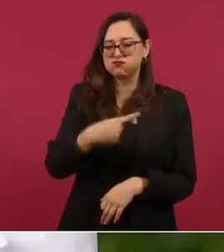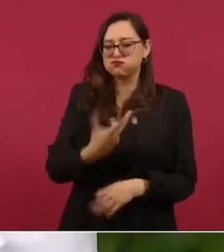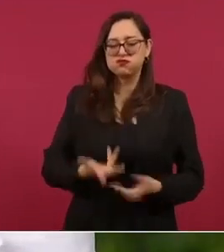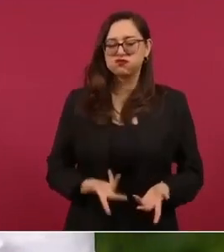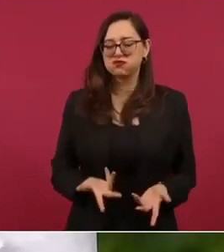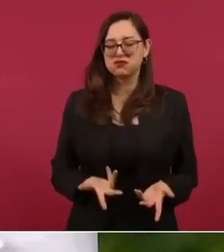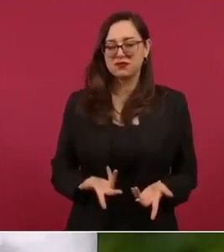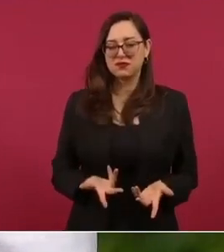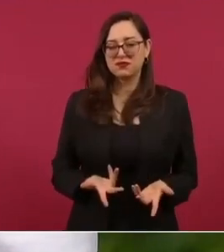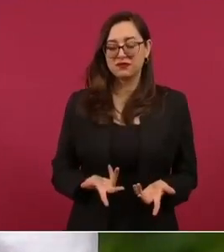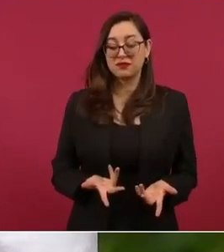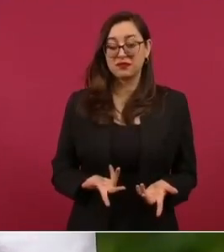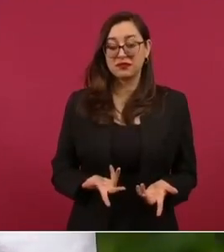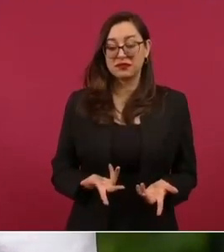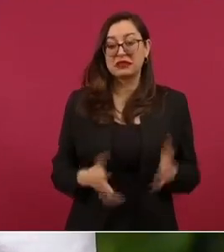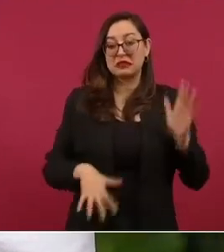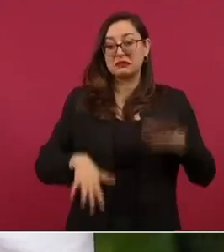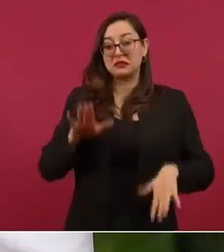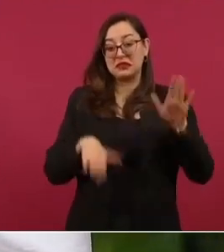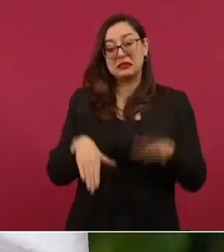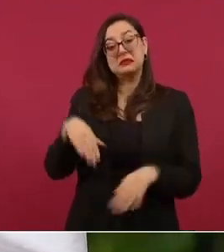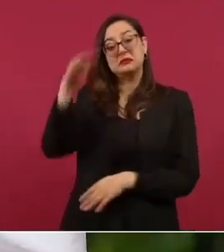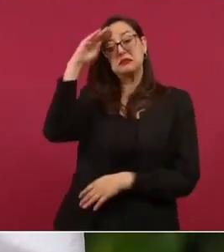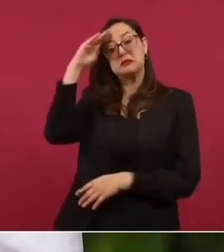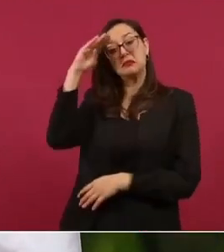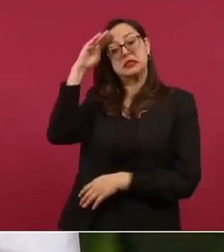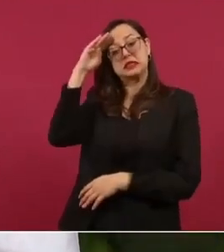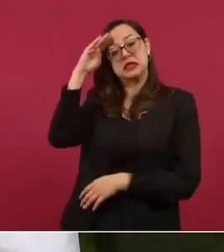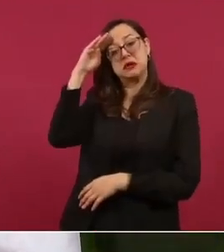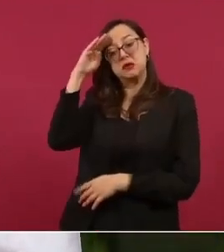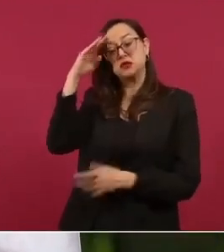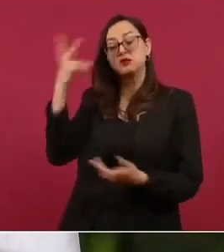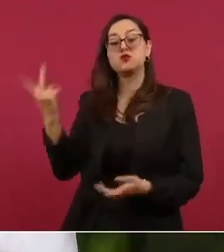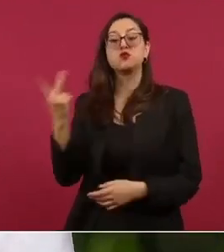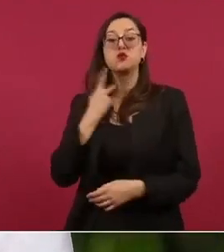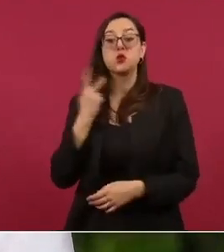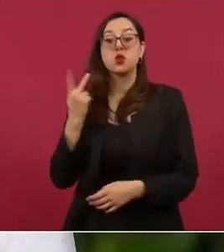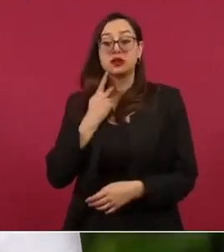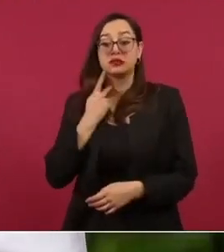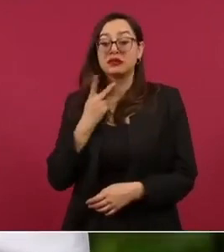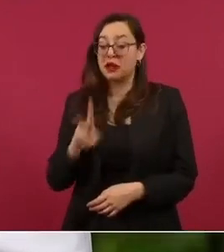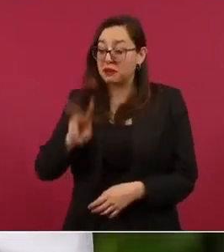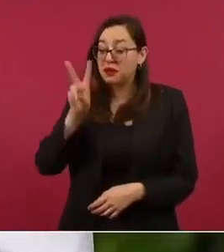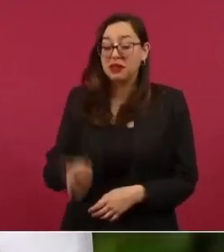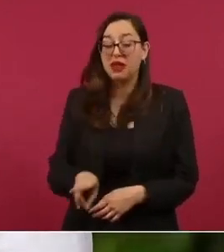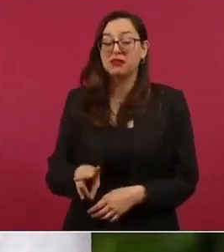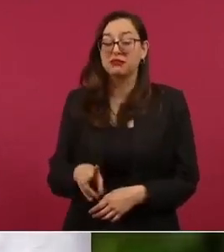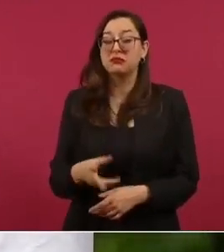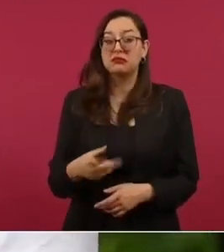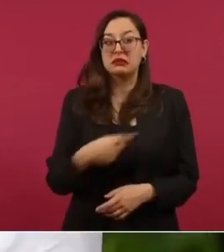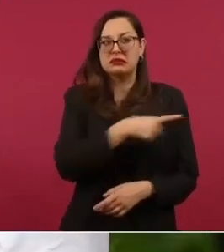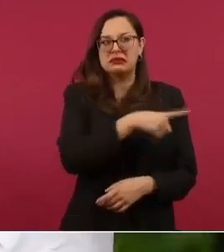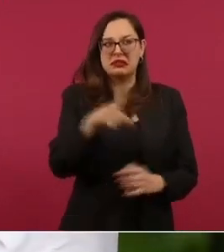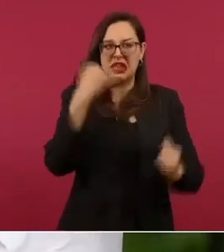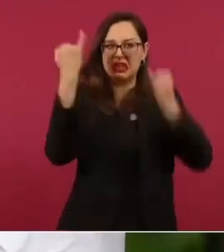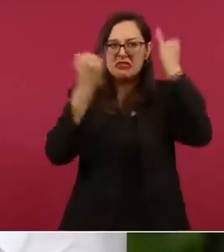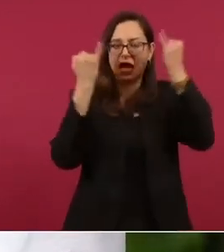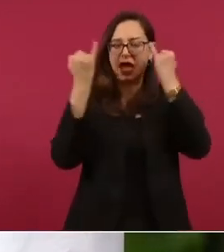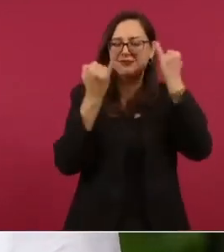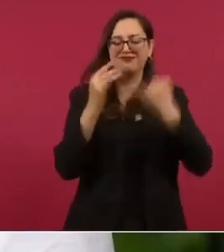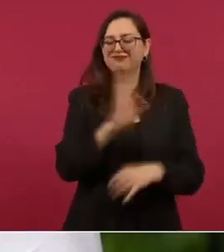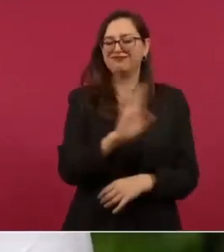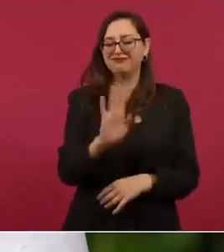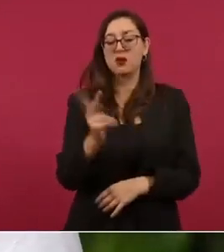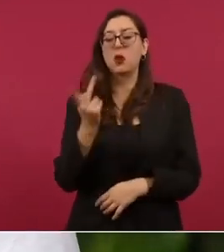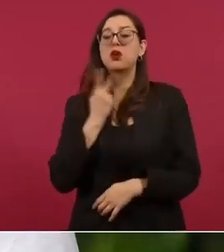lo que se suele pensar es uno de los oficios más nobles y de la más alta